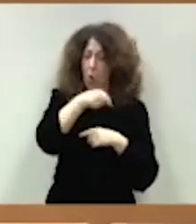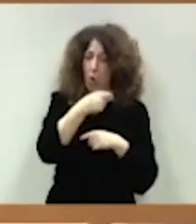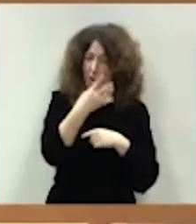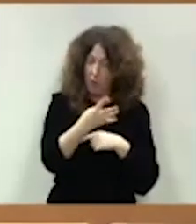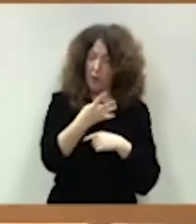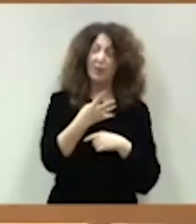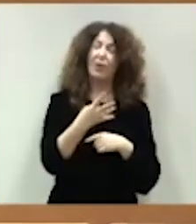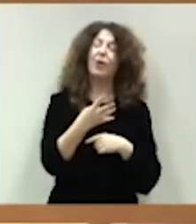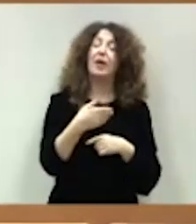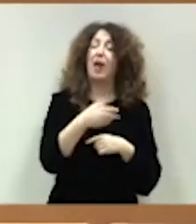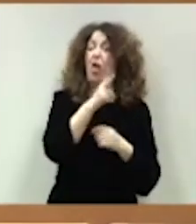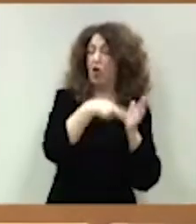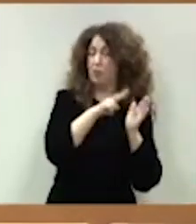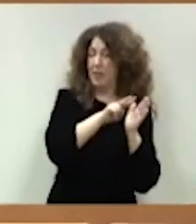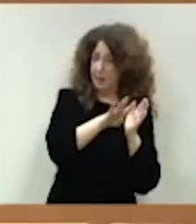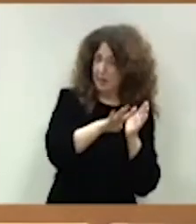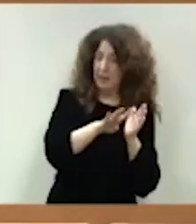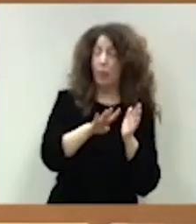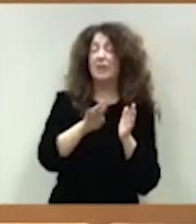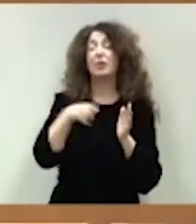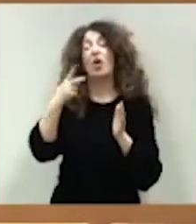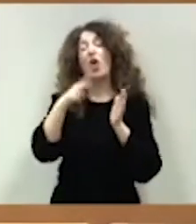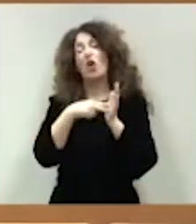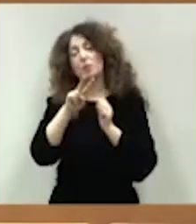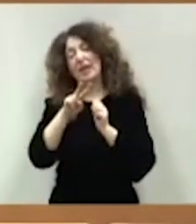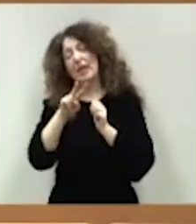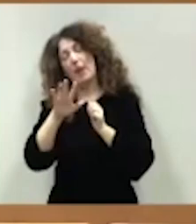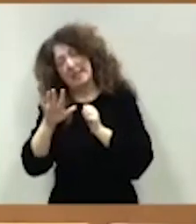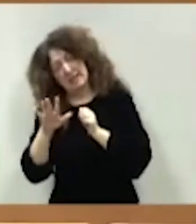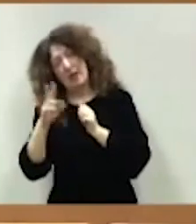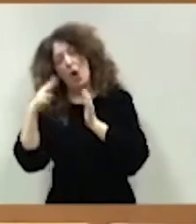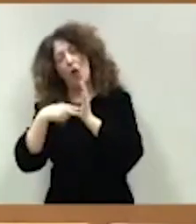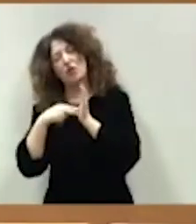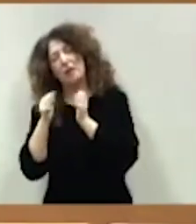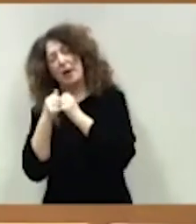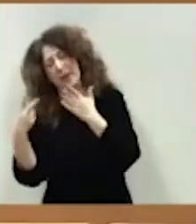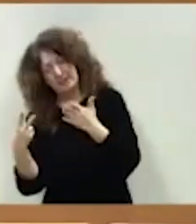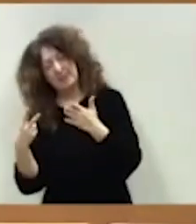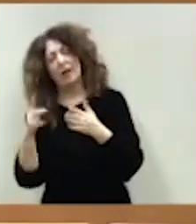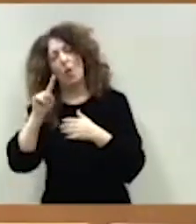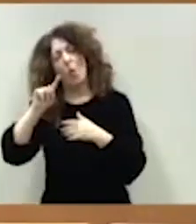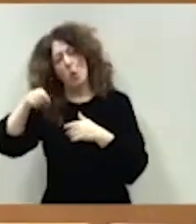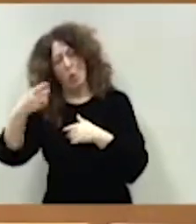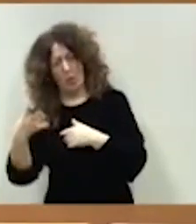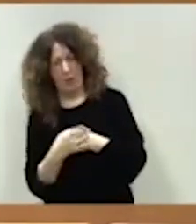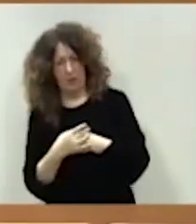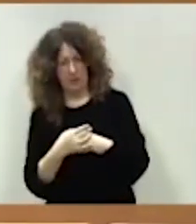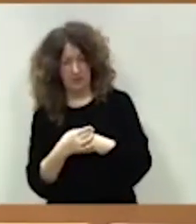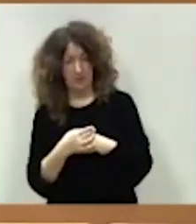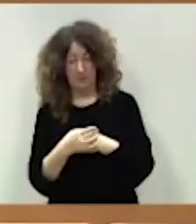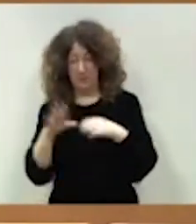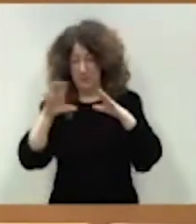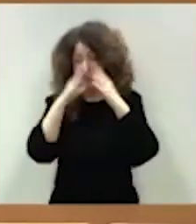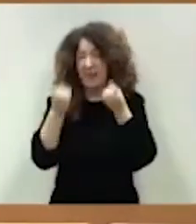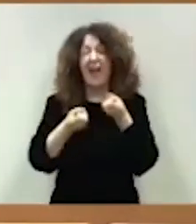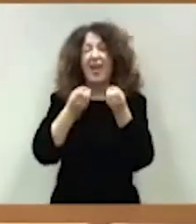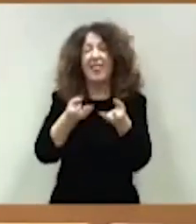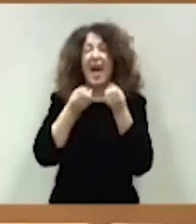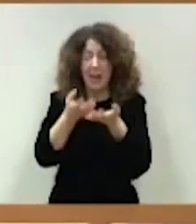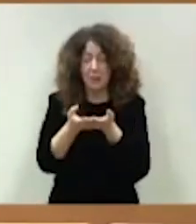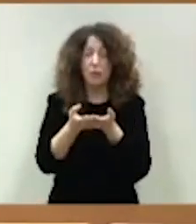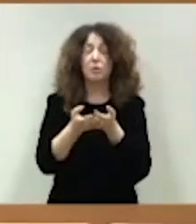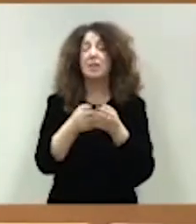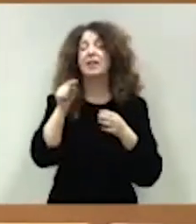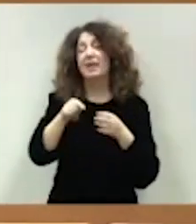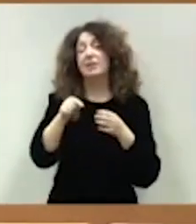en el 25% como en el 26%. Estos son, señorías, los datos correspondientes a la senda que sí se